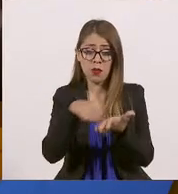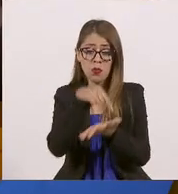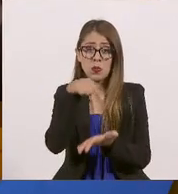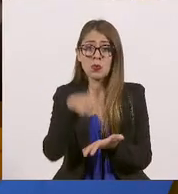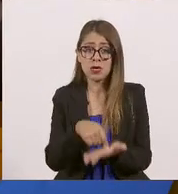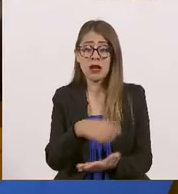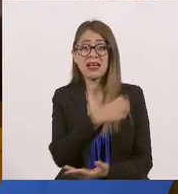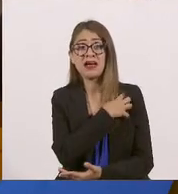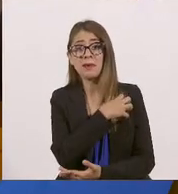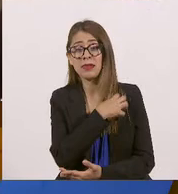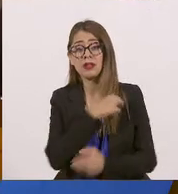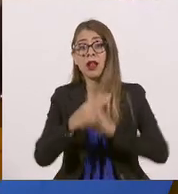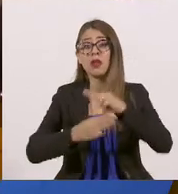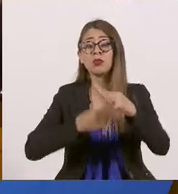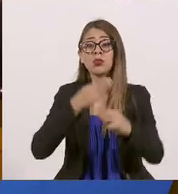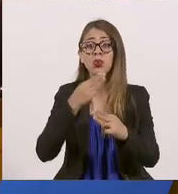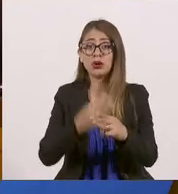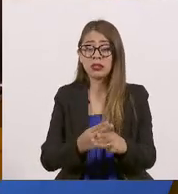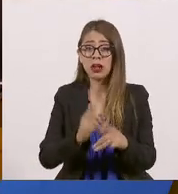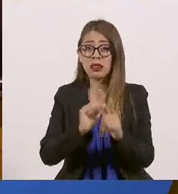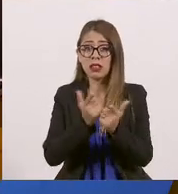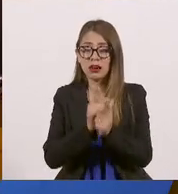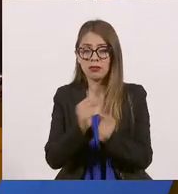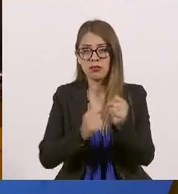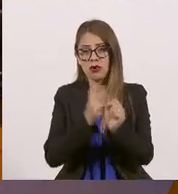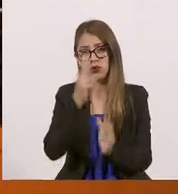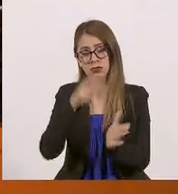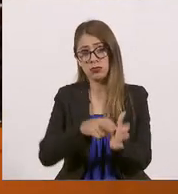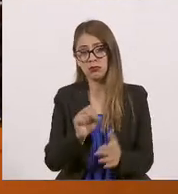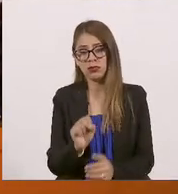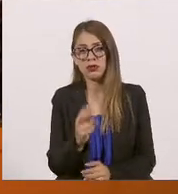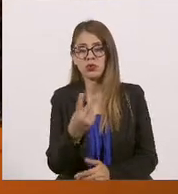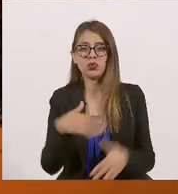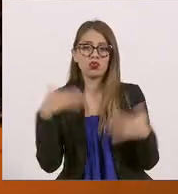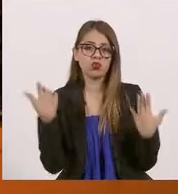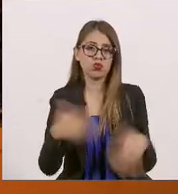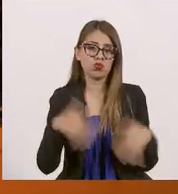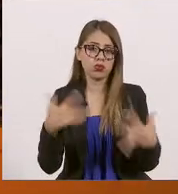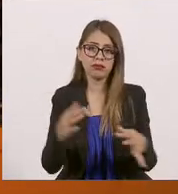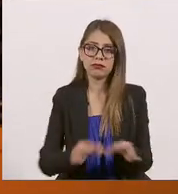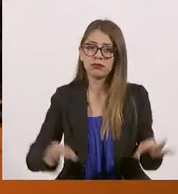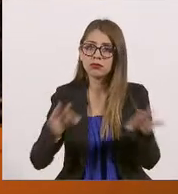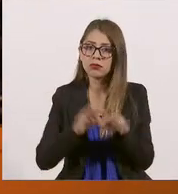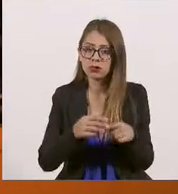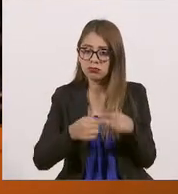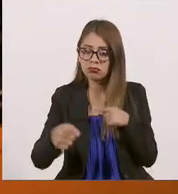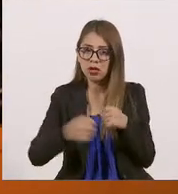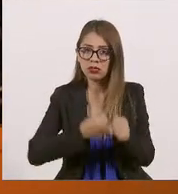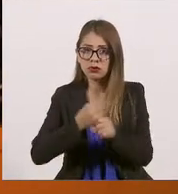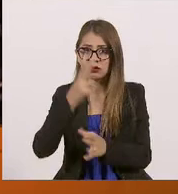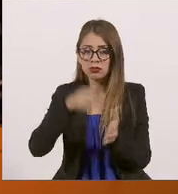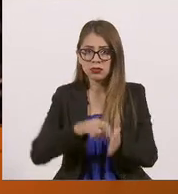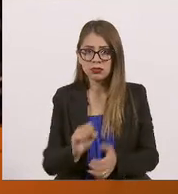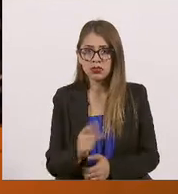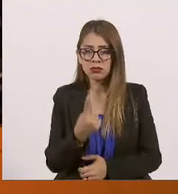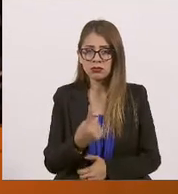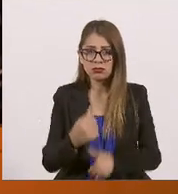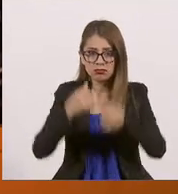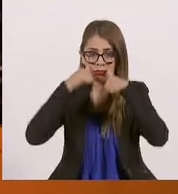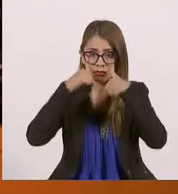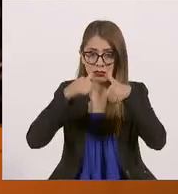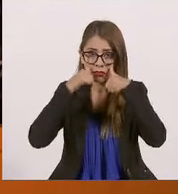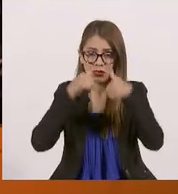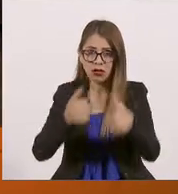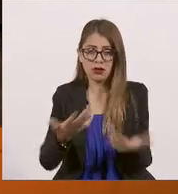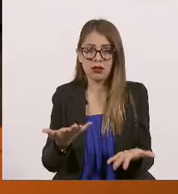2022 nos permite que esté en la agenda mundial a lo largo de todo el 2021 con las actividades de cara a la capital mundial